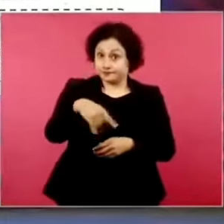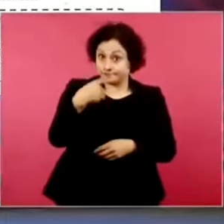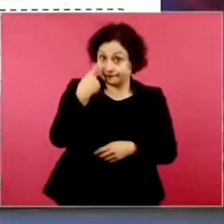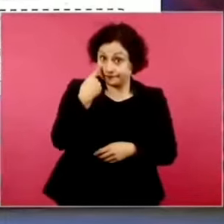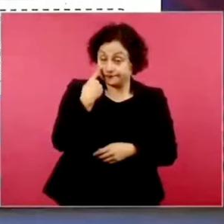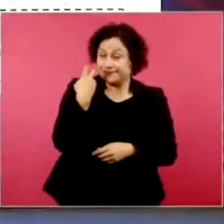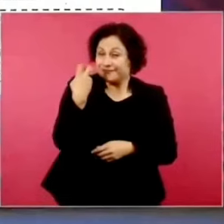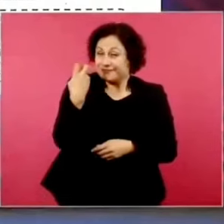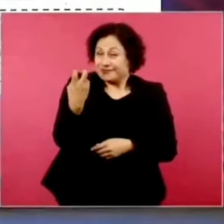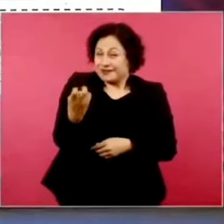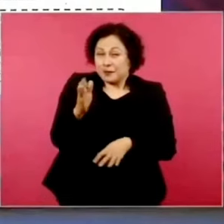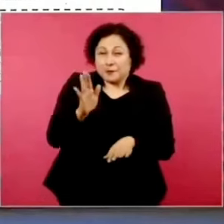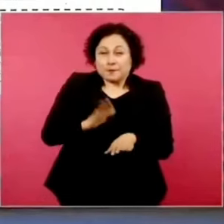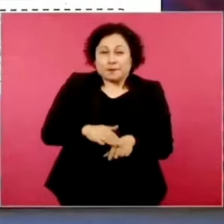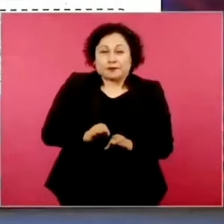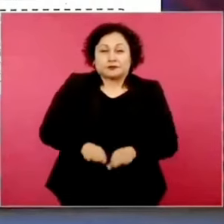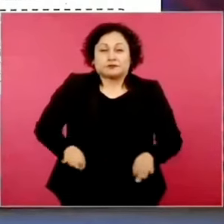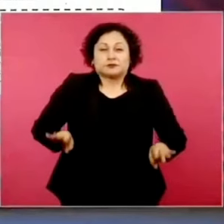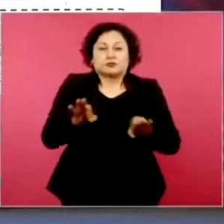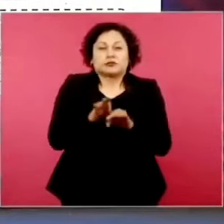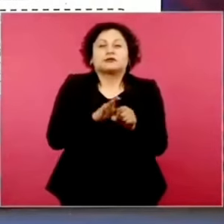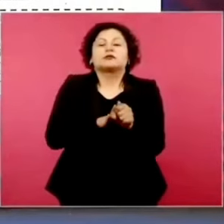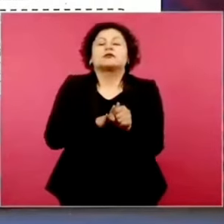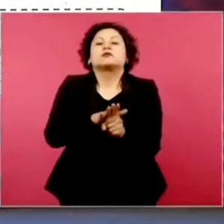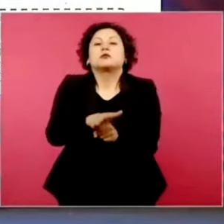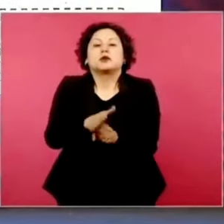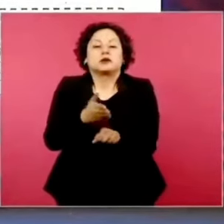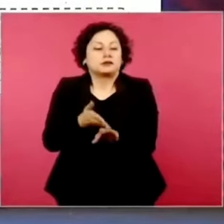masacres. de Calderón